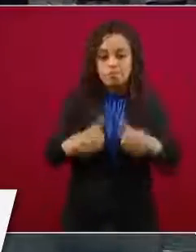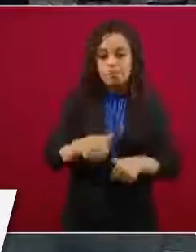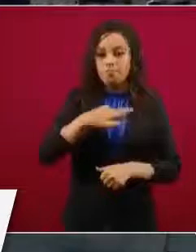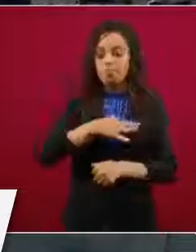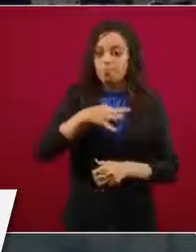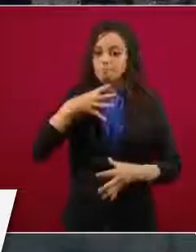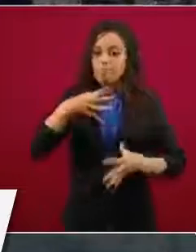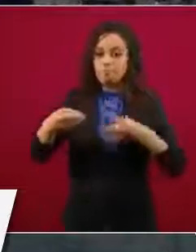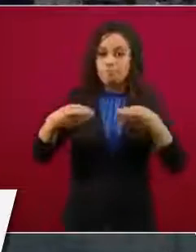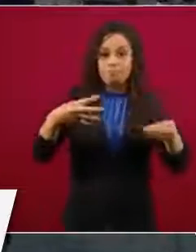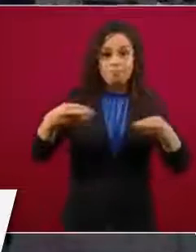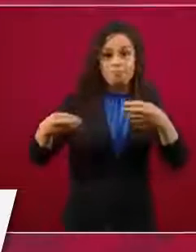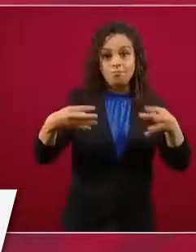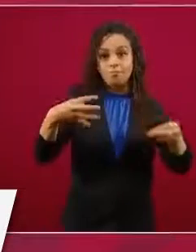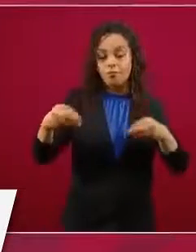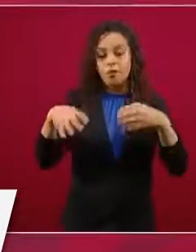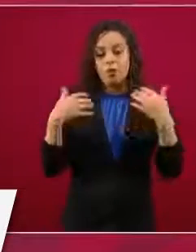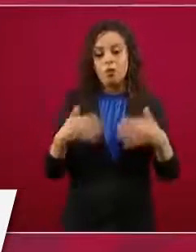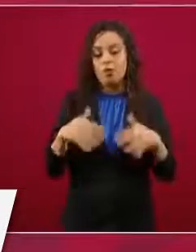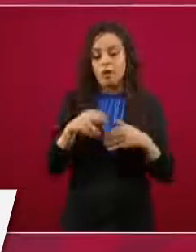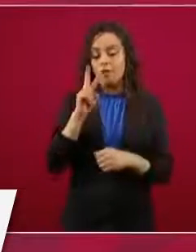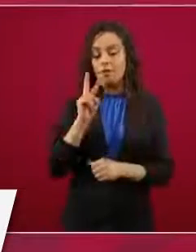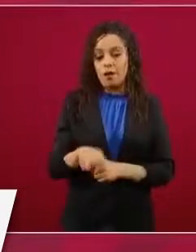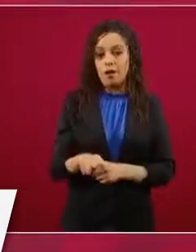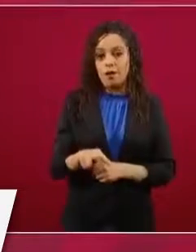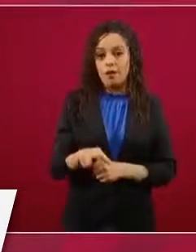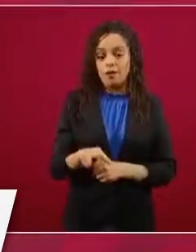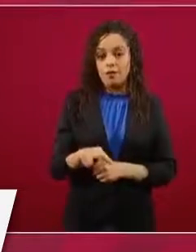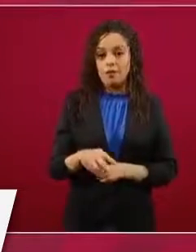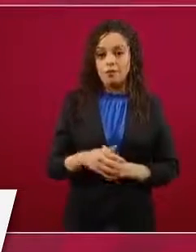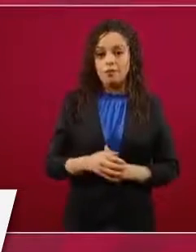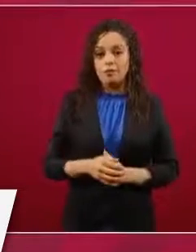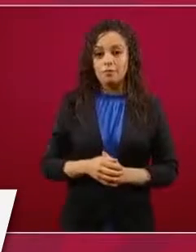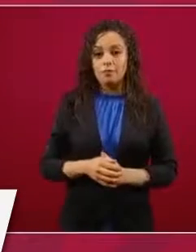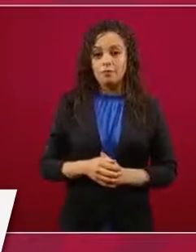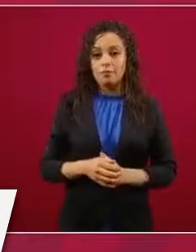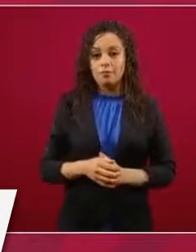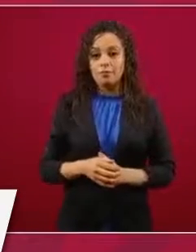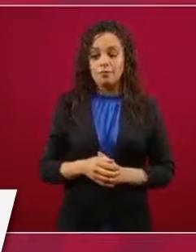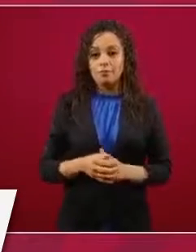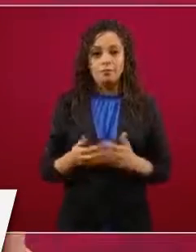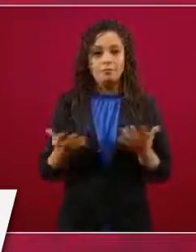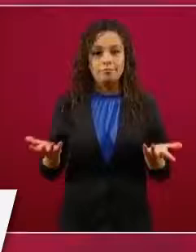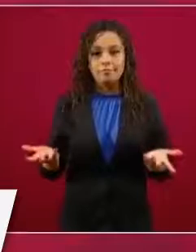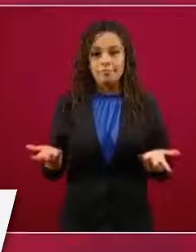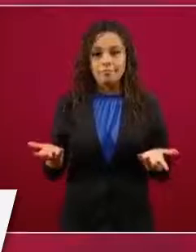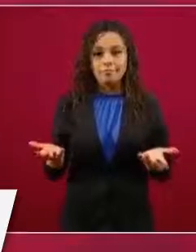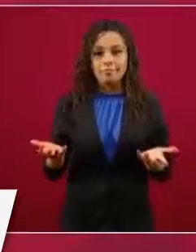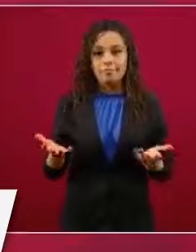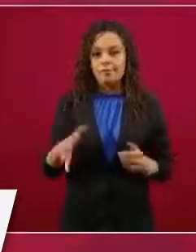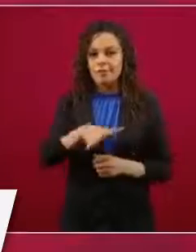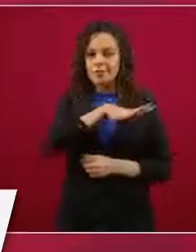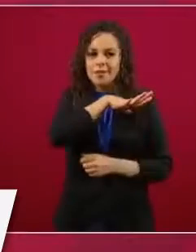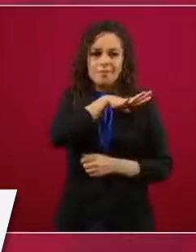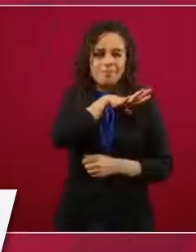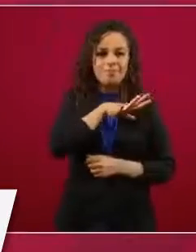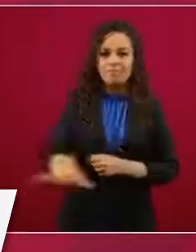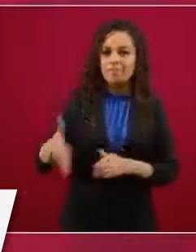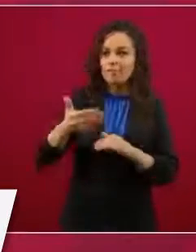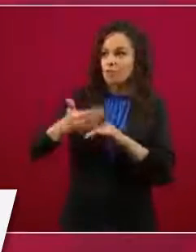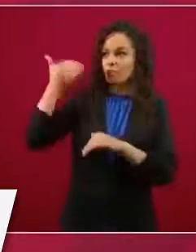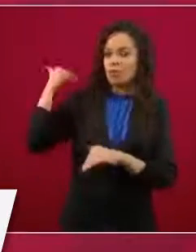también tenemos este reto como algo inédito, histórico,